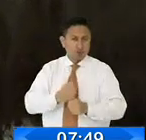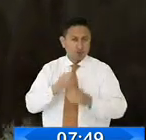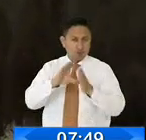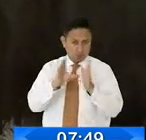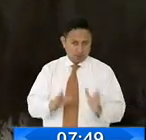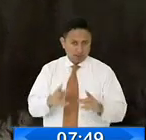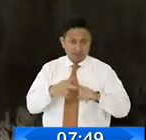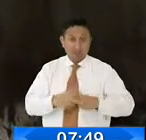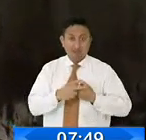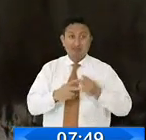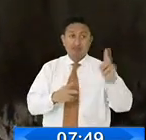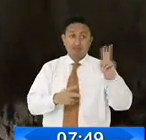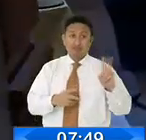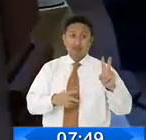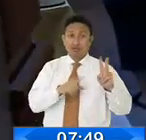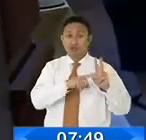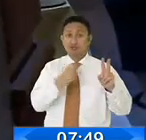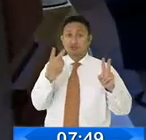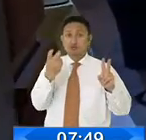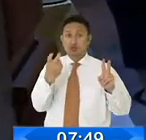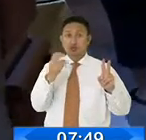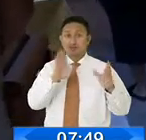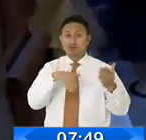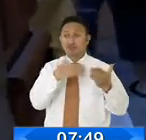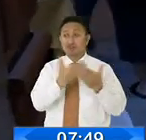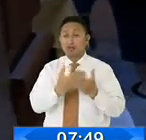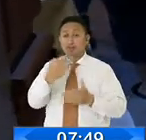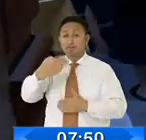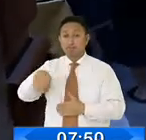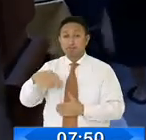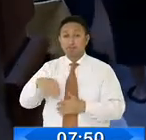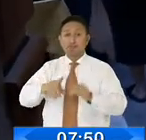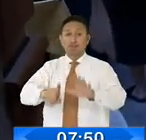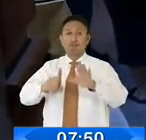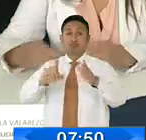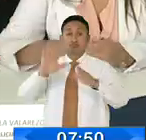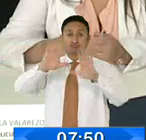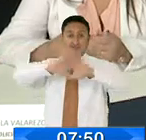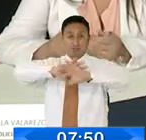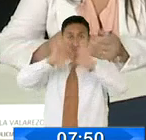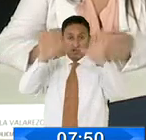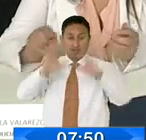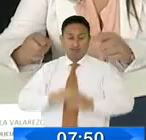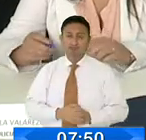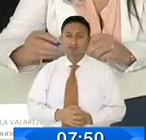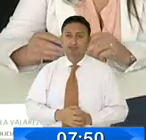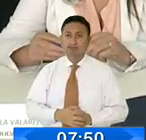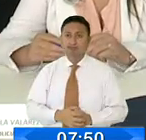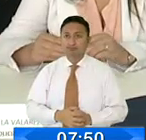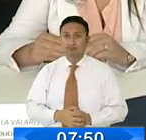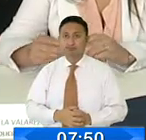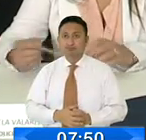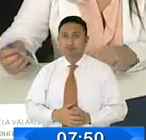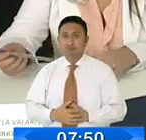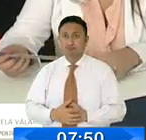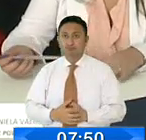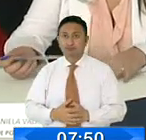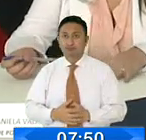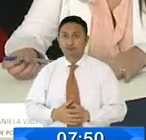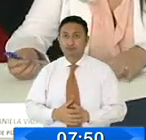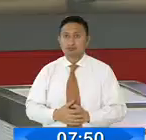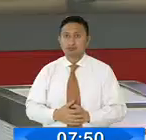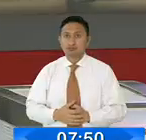empezarán el viernes desde mediodía hasta el miércoles 6 de la mañana. Informó Valeria Navarro.